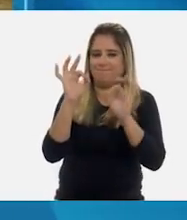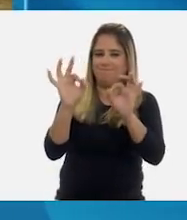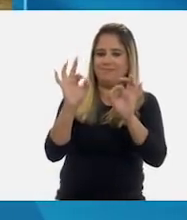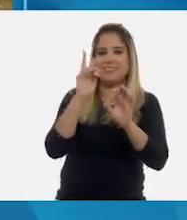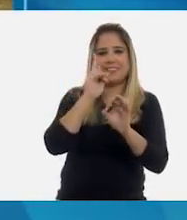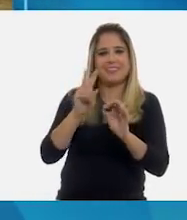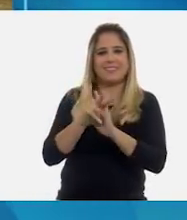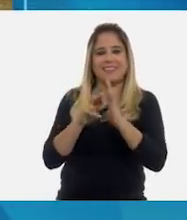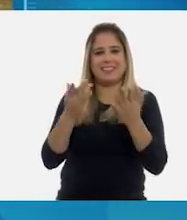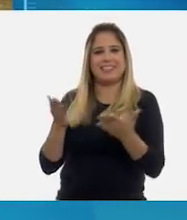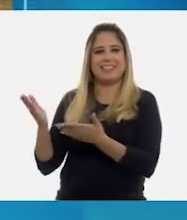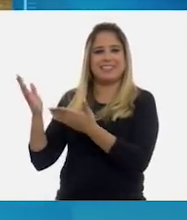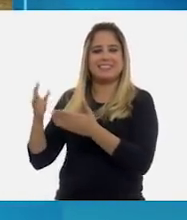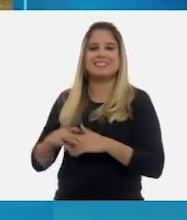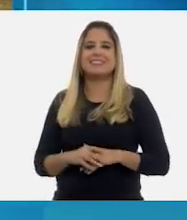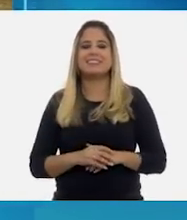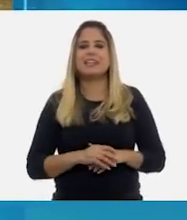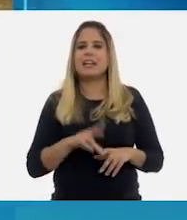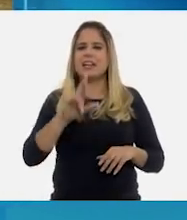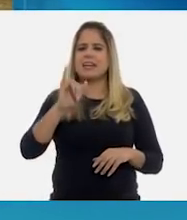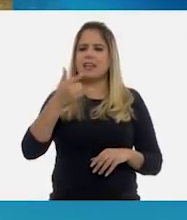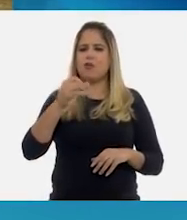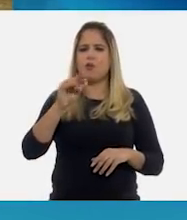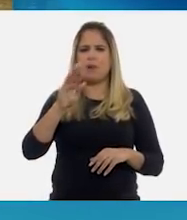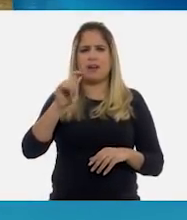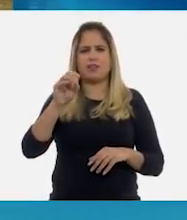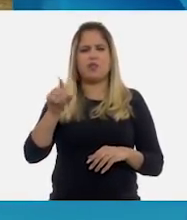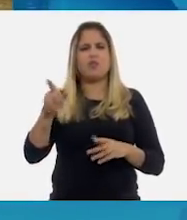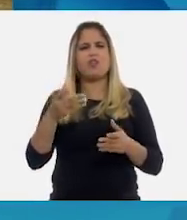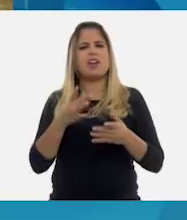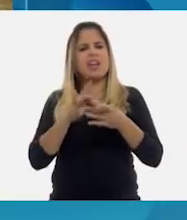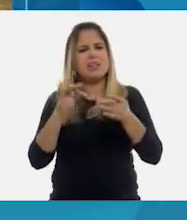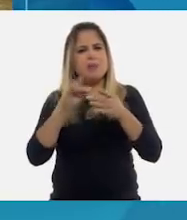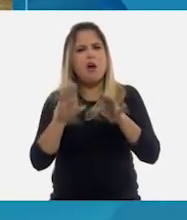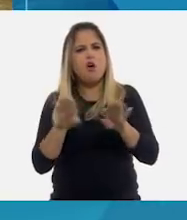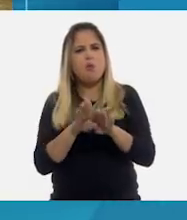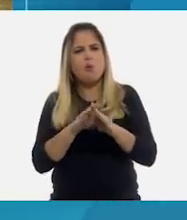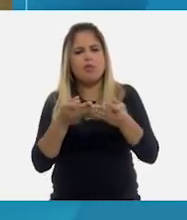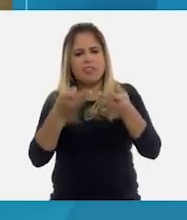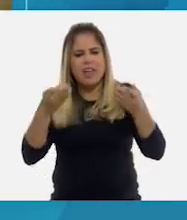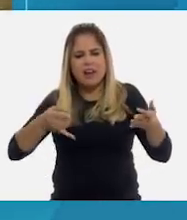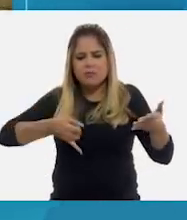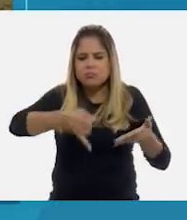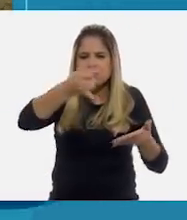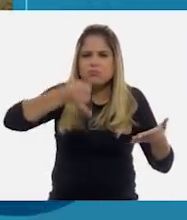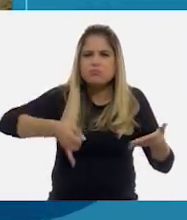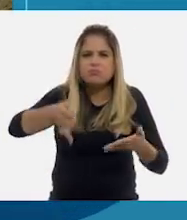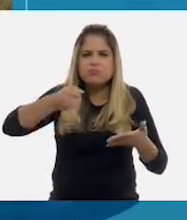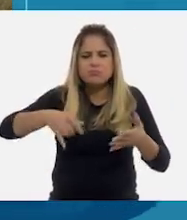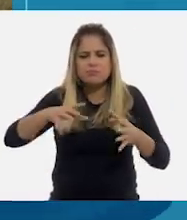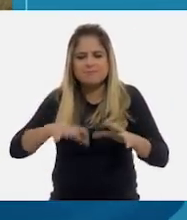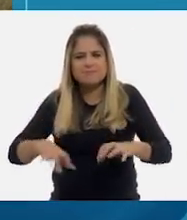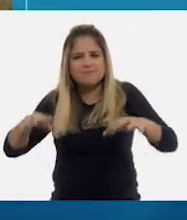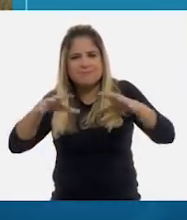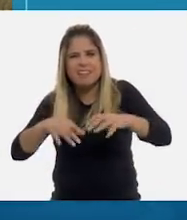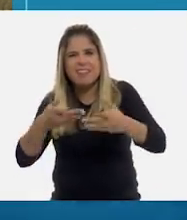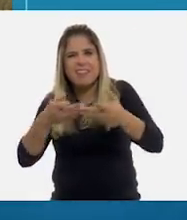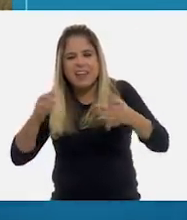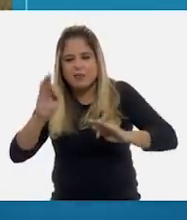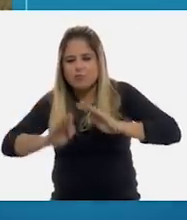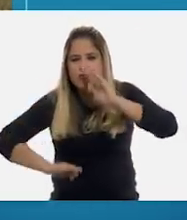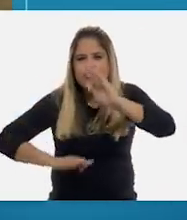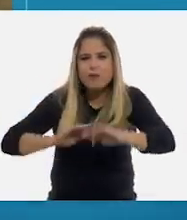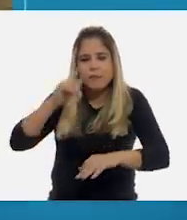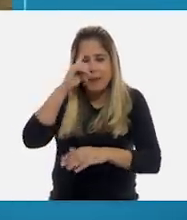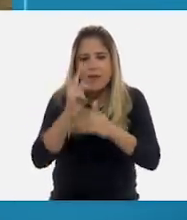Mi amigo Rigoberto nos va a enseñar cómo se está preparando la tierra para cultivarla. Usamos la técnica que usaban nuestros antepasados,